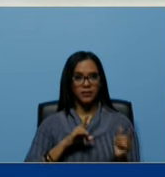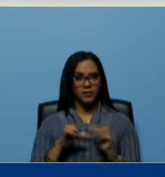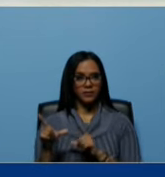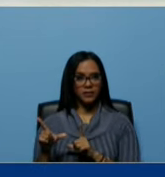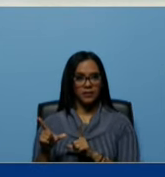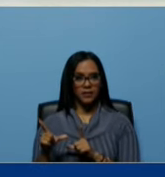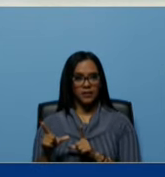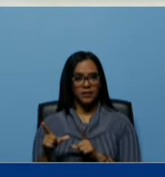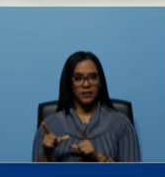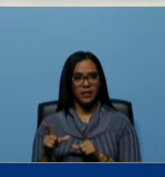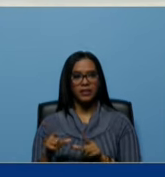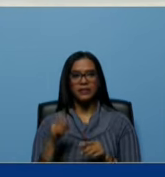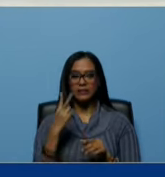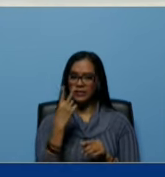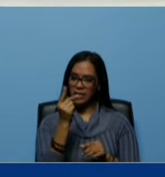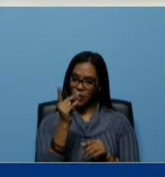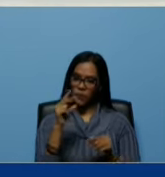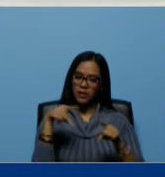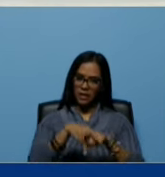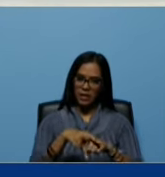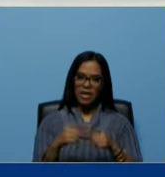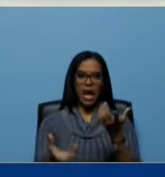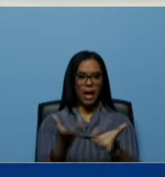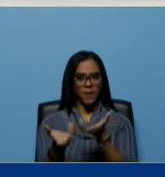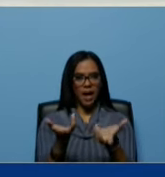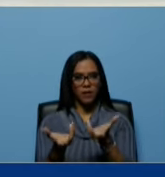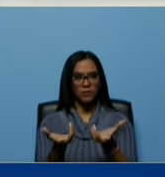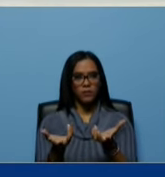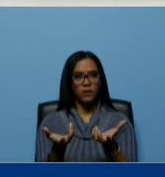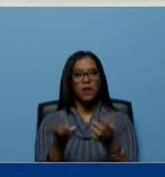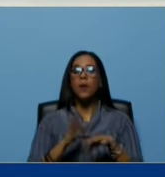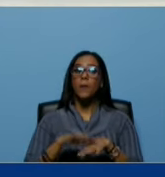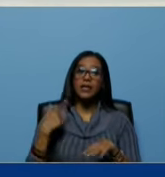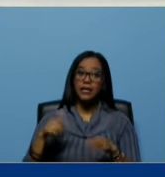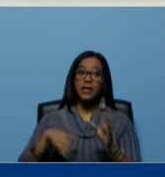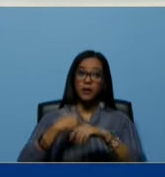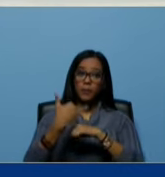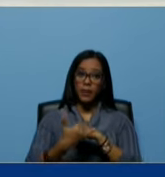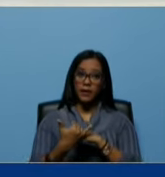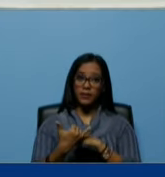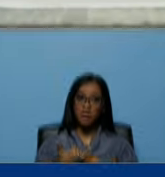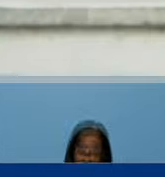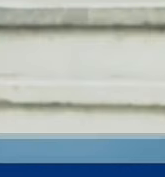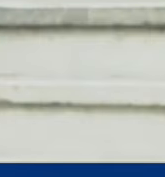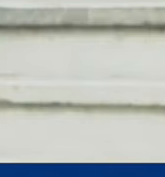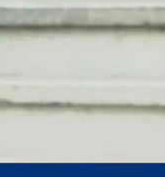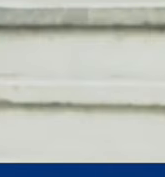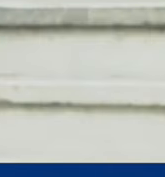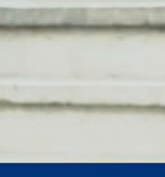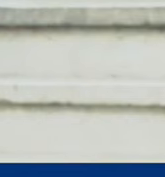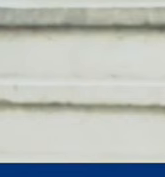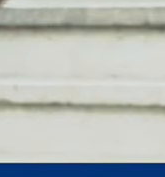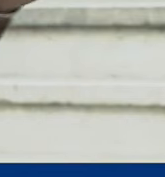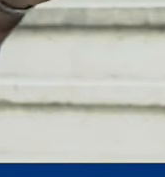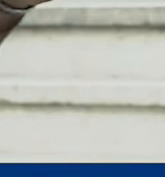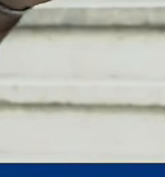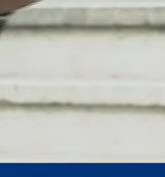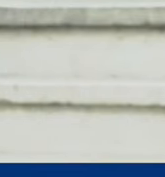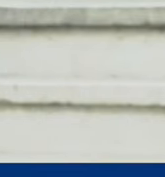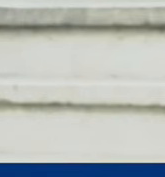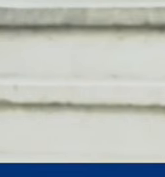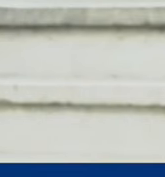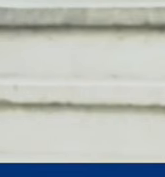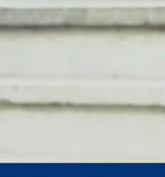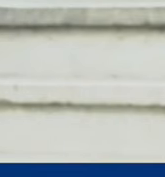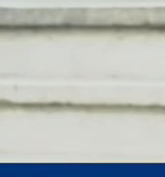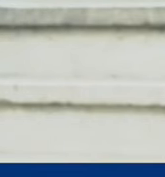segunda remetida ir a quemarlos porque es que tenían los planes no solo hay un concepto que manejan los